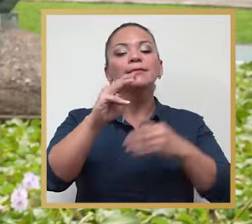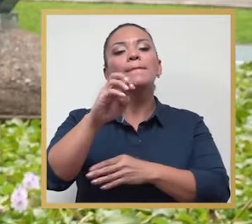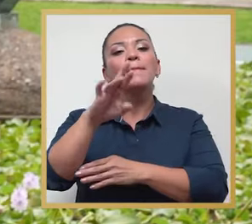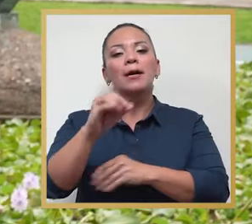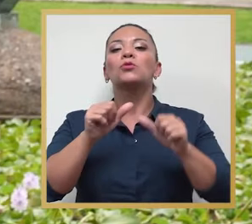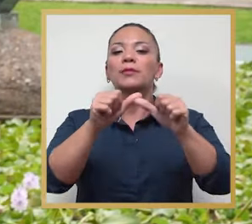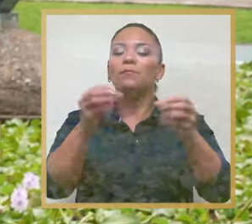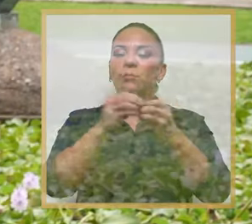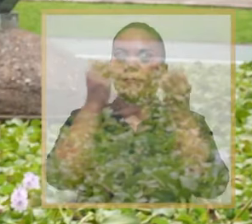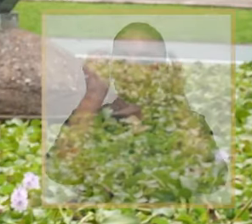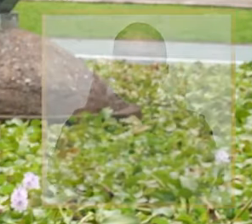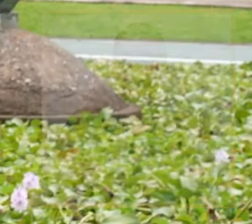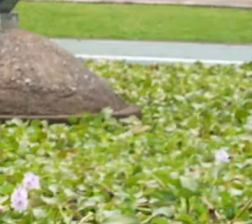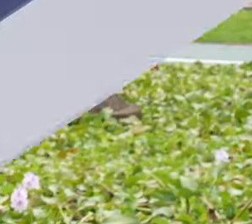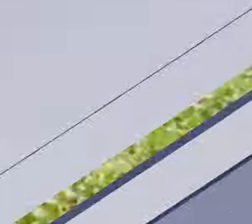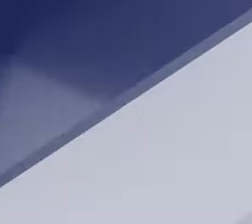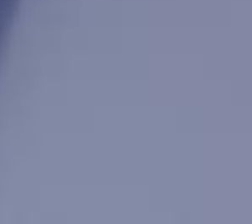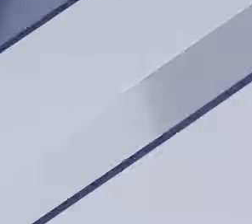información.